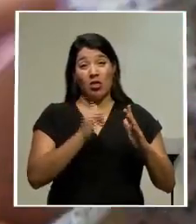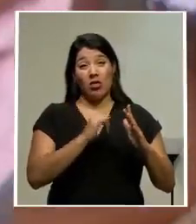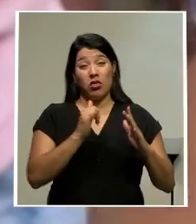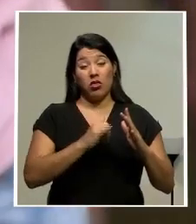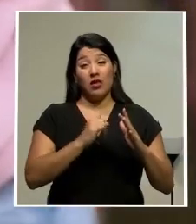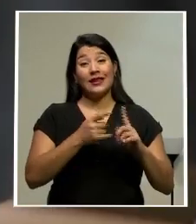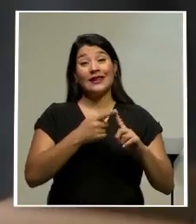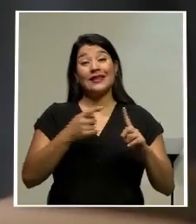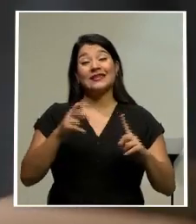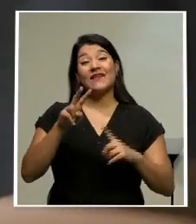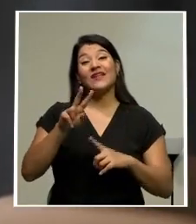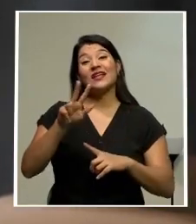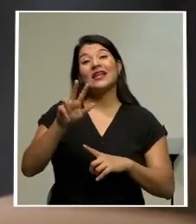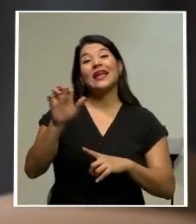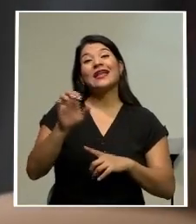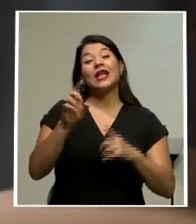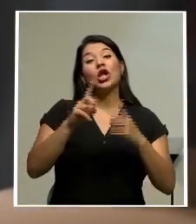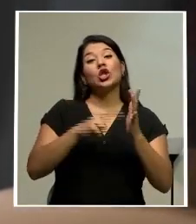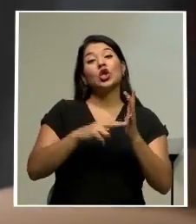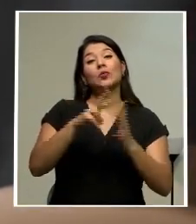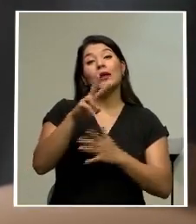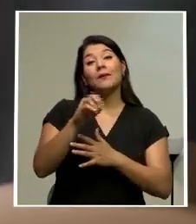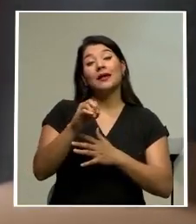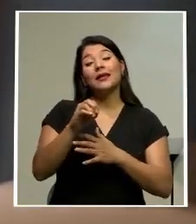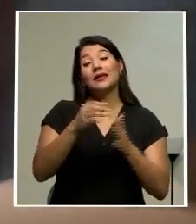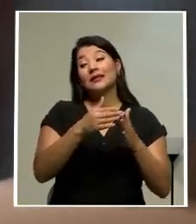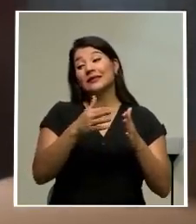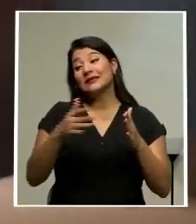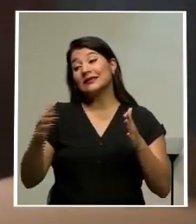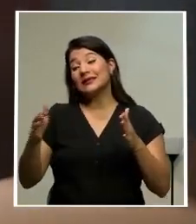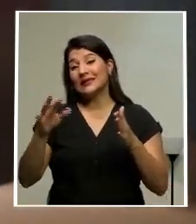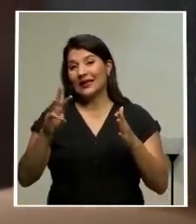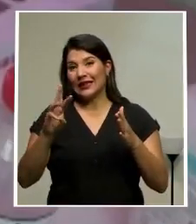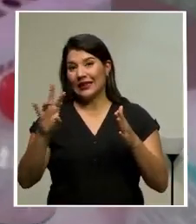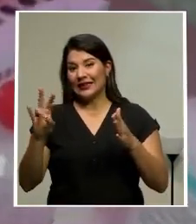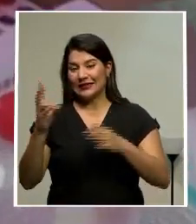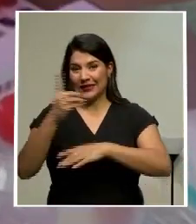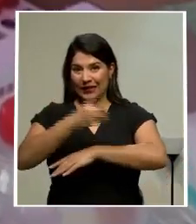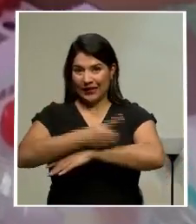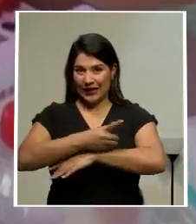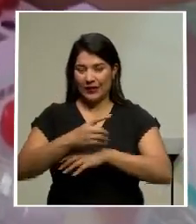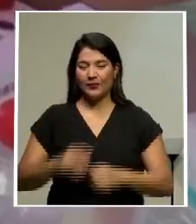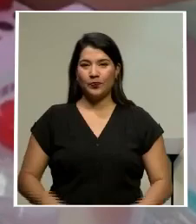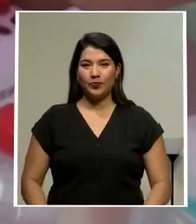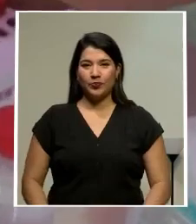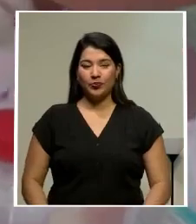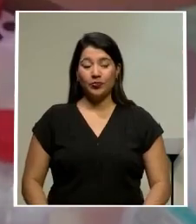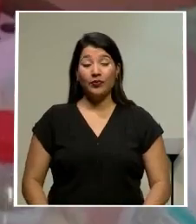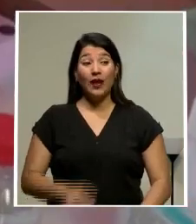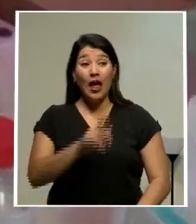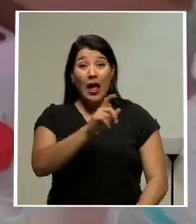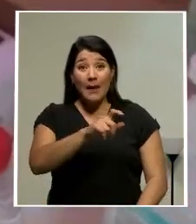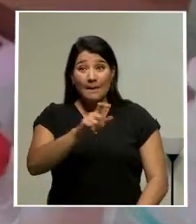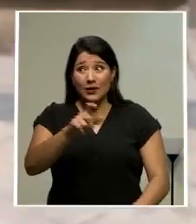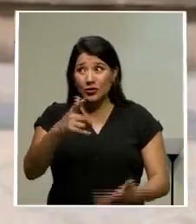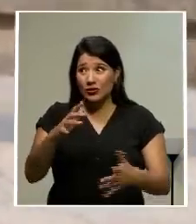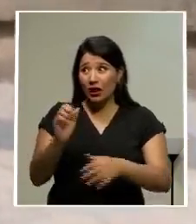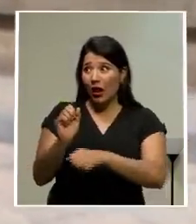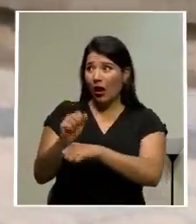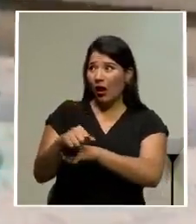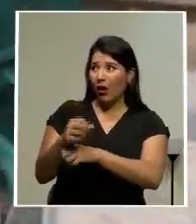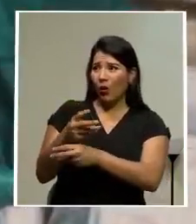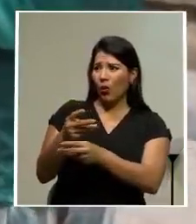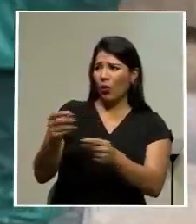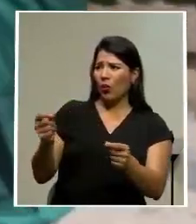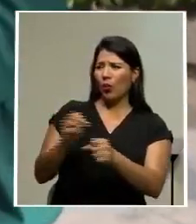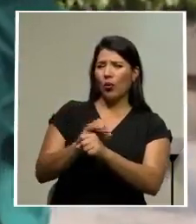23 de enero de 2020 y durante 76 días. Tras derrotar al virus, sus habitantes se enorgullecían de vivir